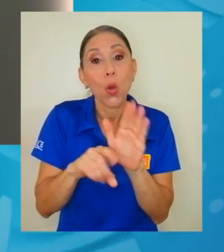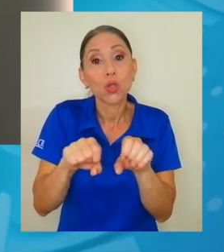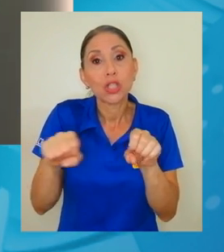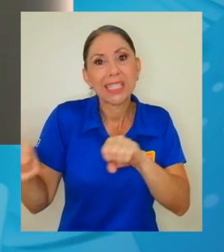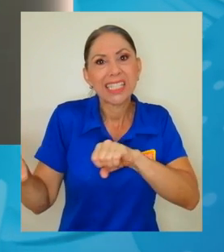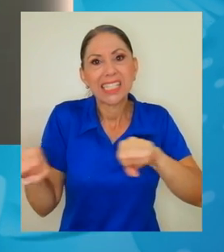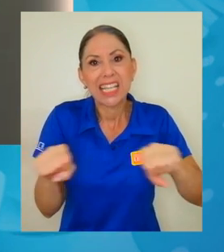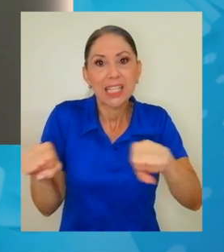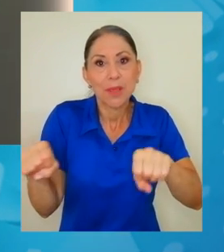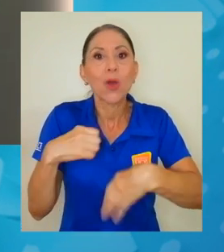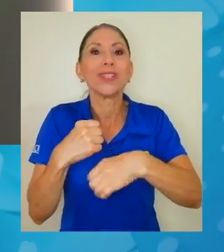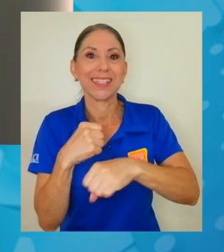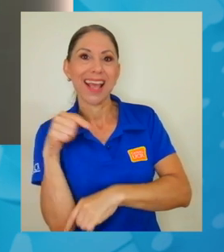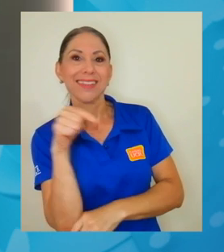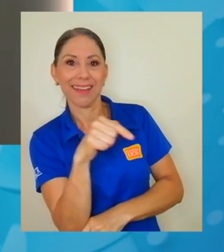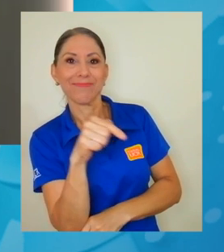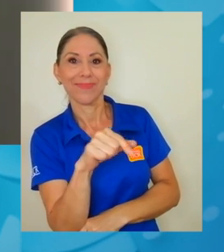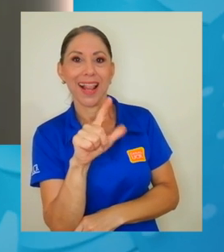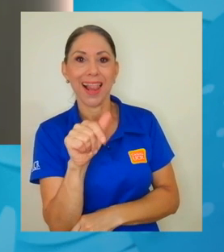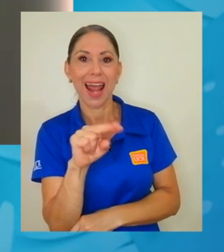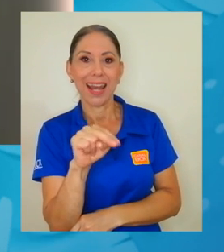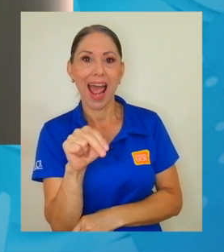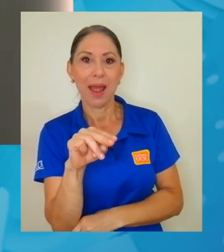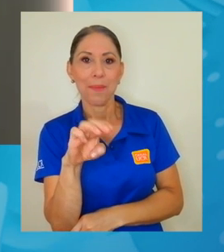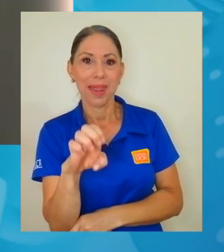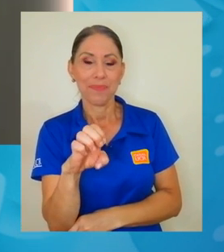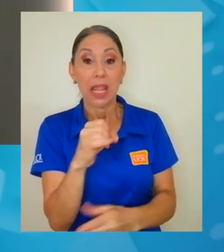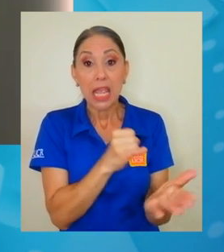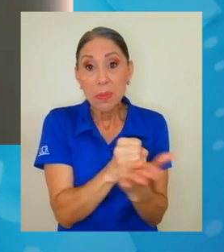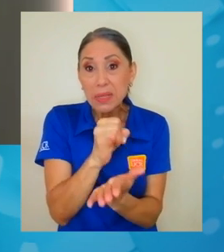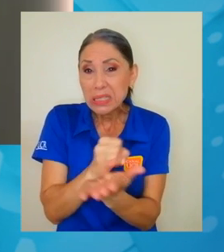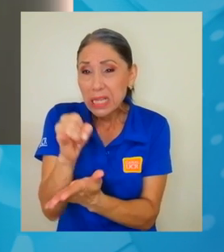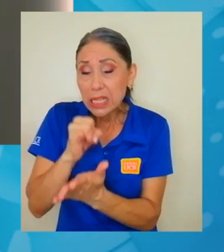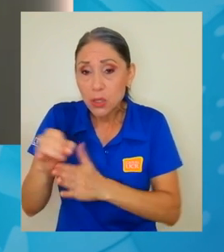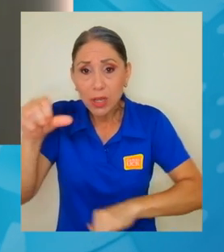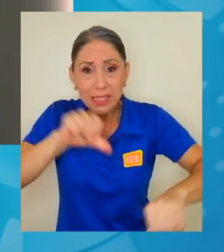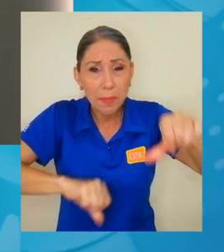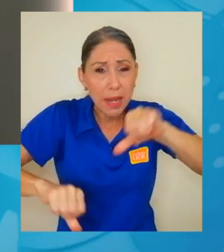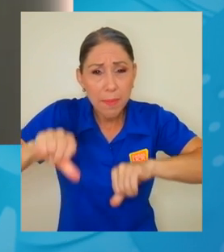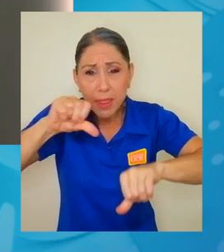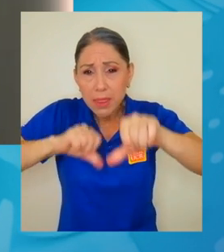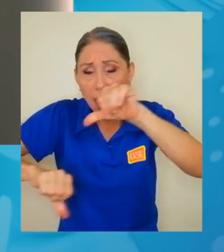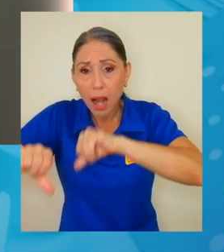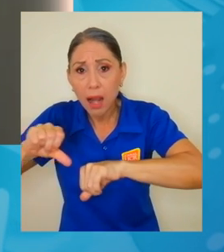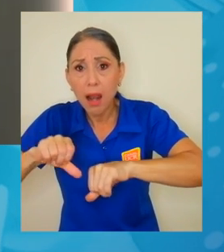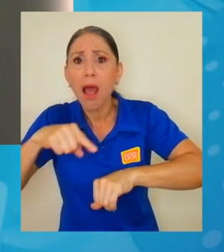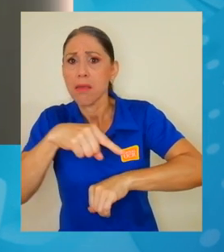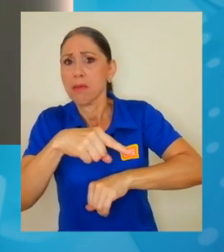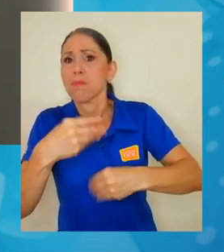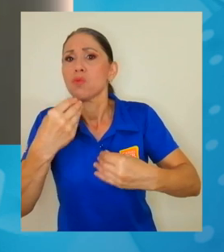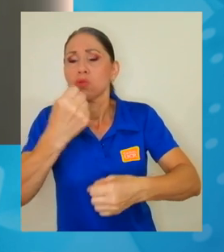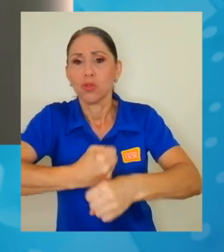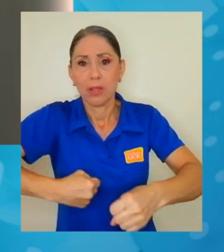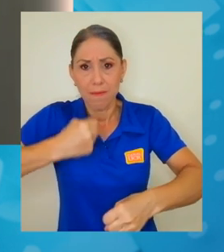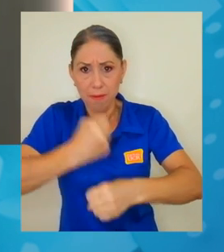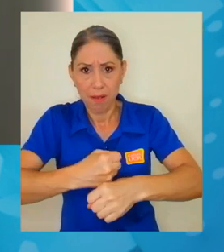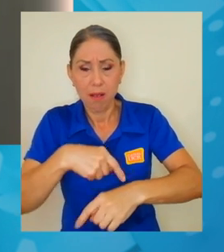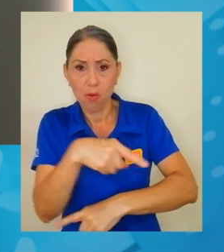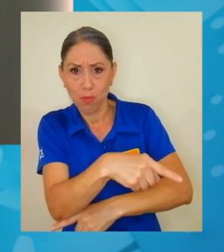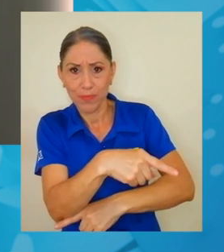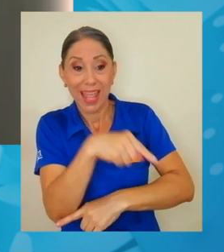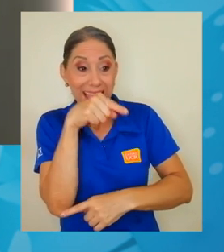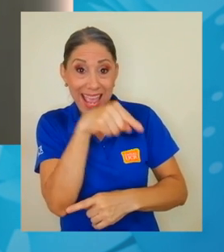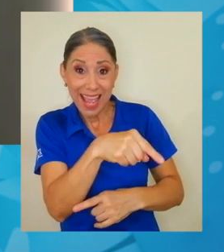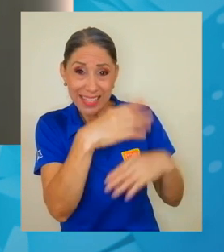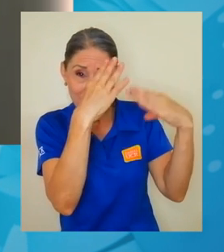hace en el ANAMI. Todo lo que es la investigación experimental, mucho trabajo se hace en el ANAMI que da